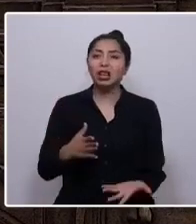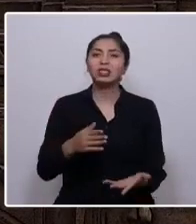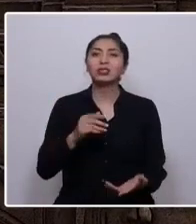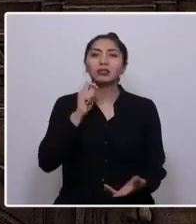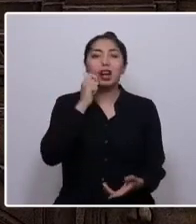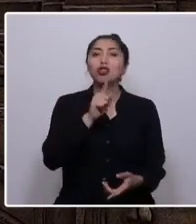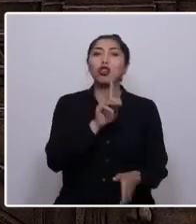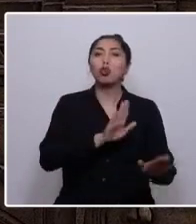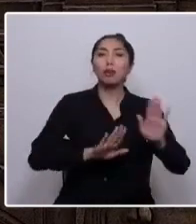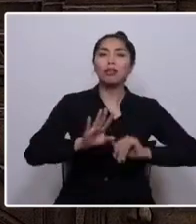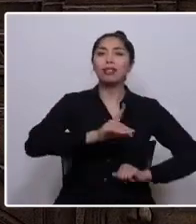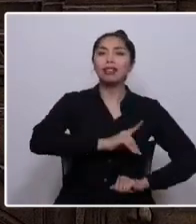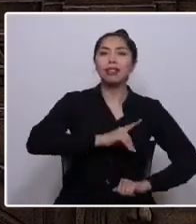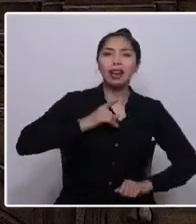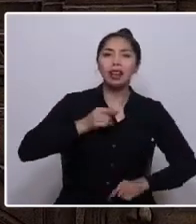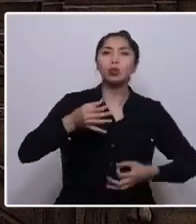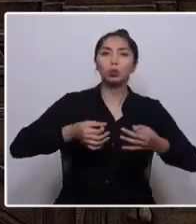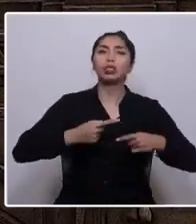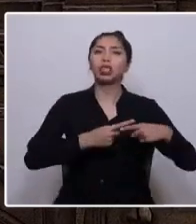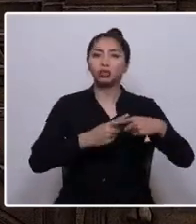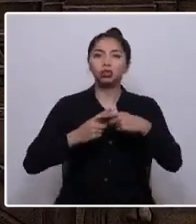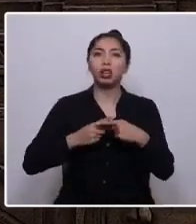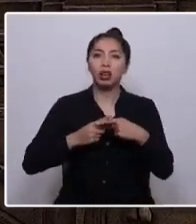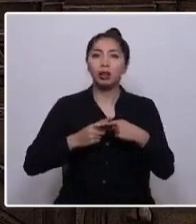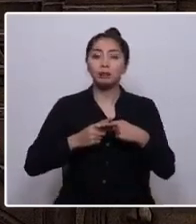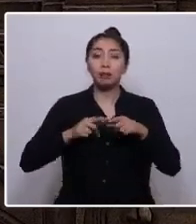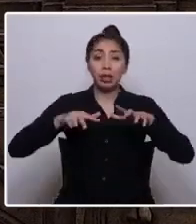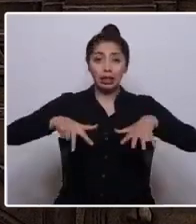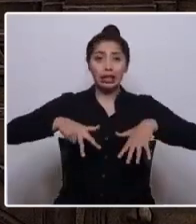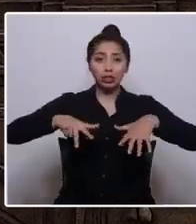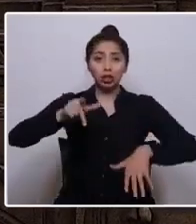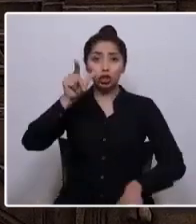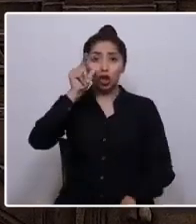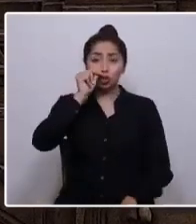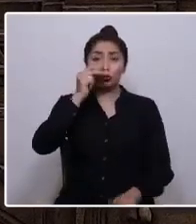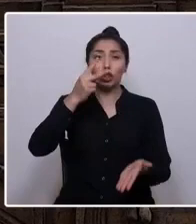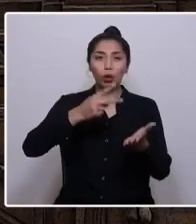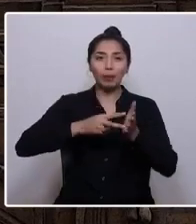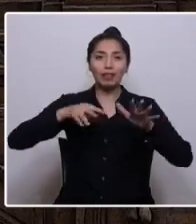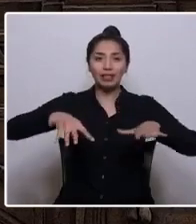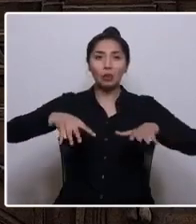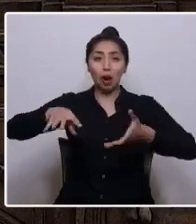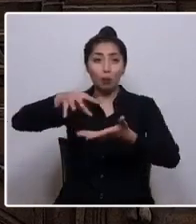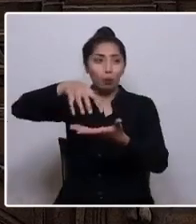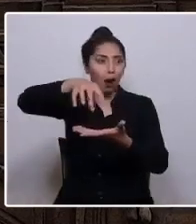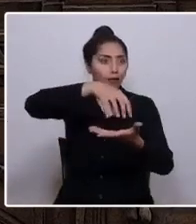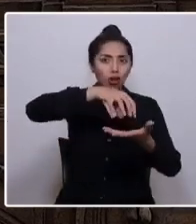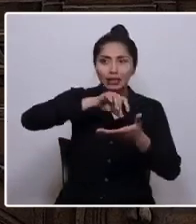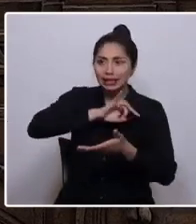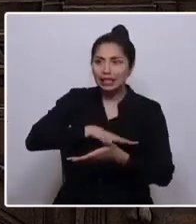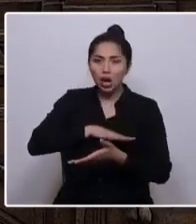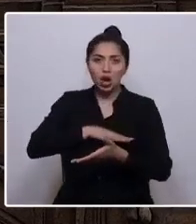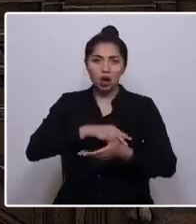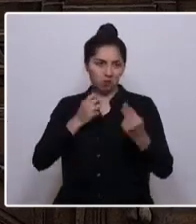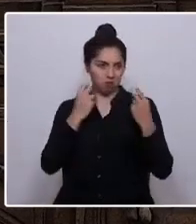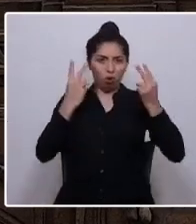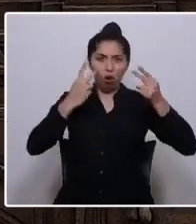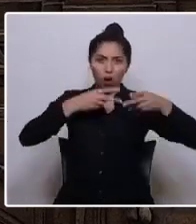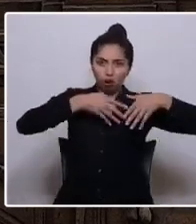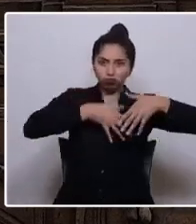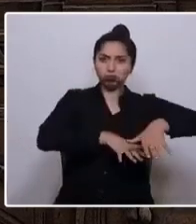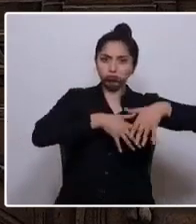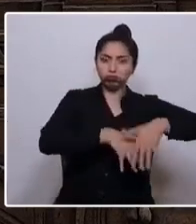la justicia social. El 18 de octubre del 2019, los pueblos de Chile se volcaron a las calles exigiendo dignidad